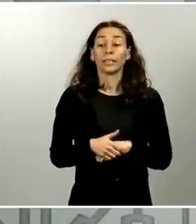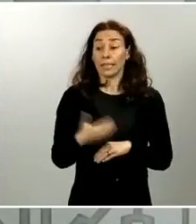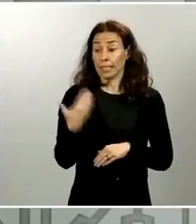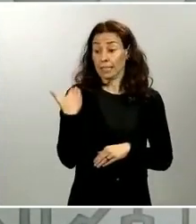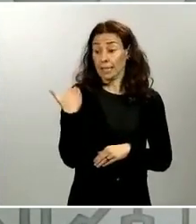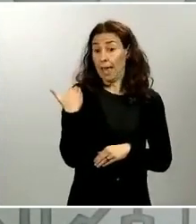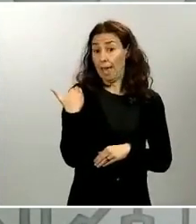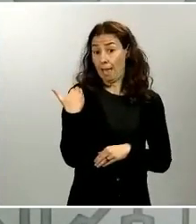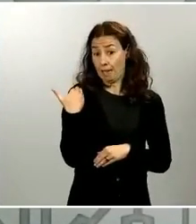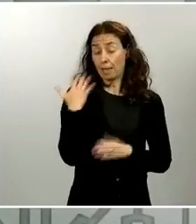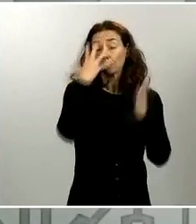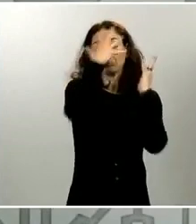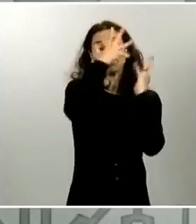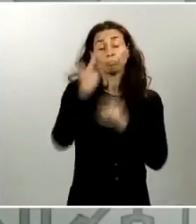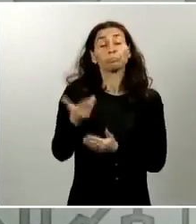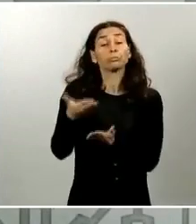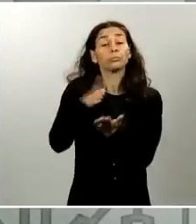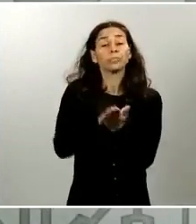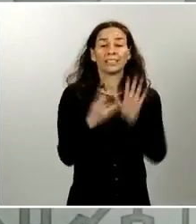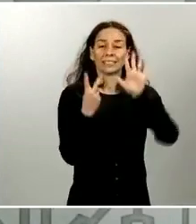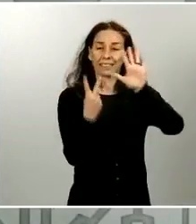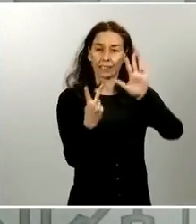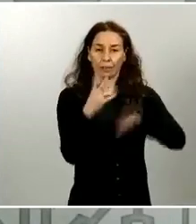ayer fueron 743.